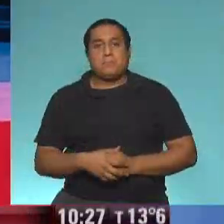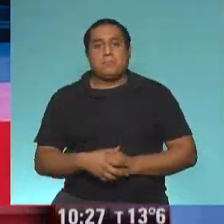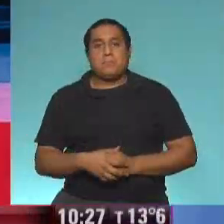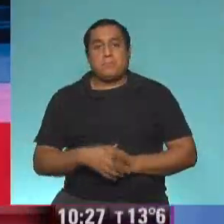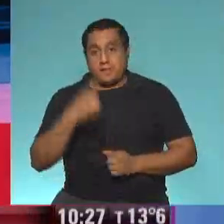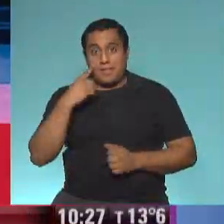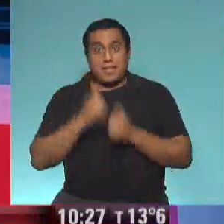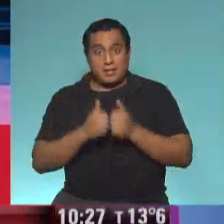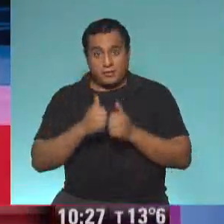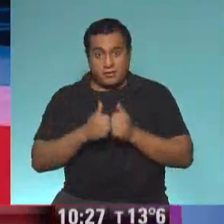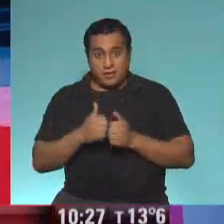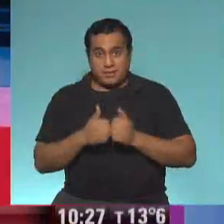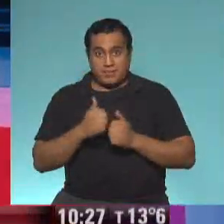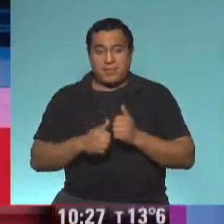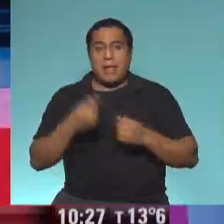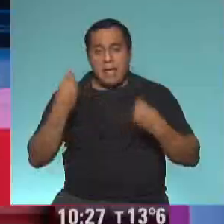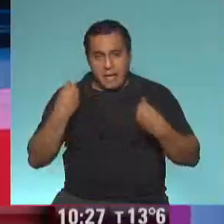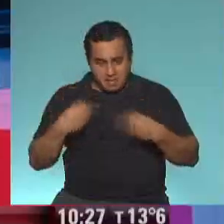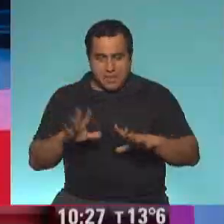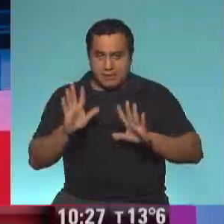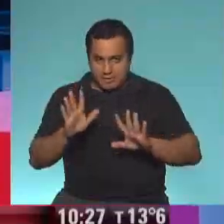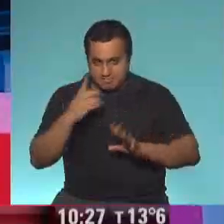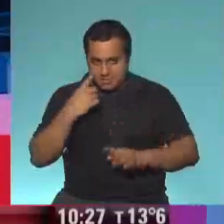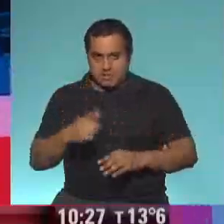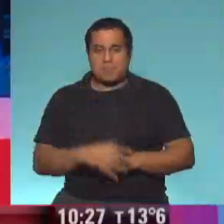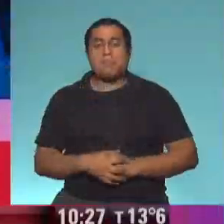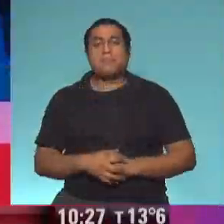Y esta historia comienza así.